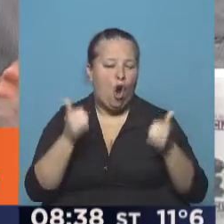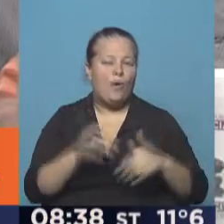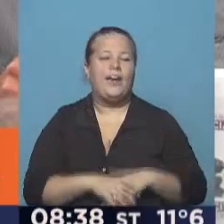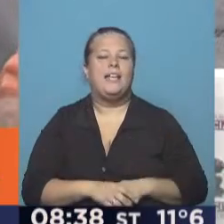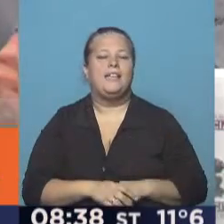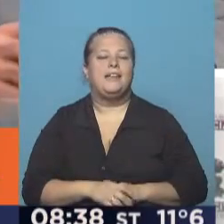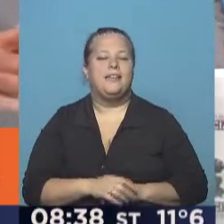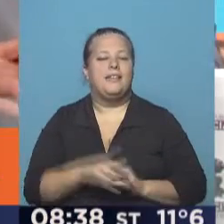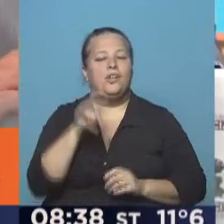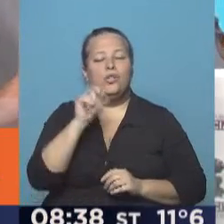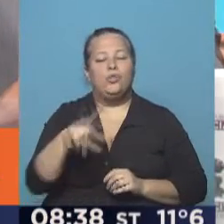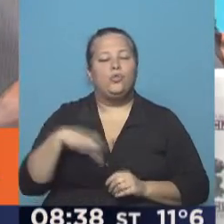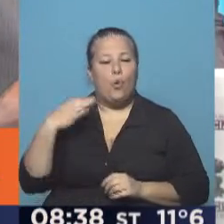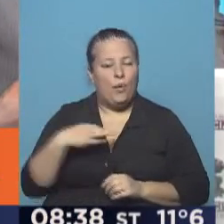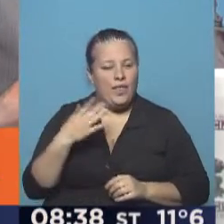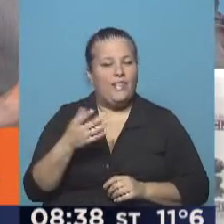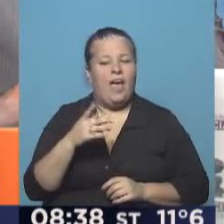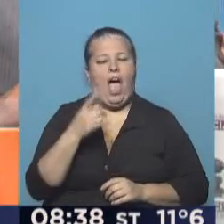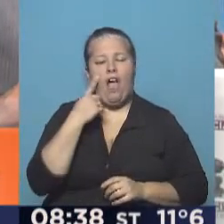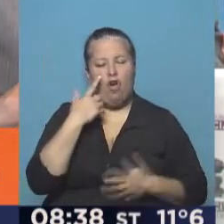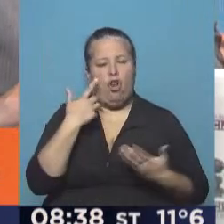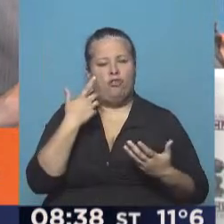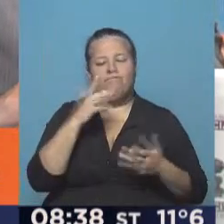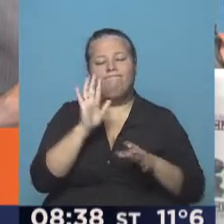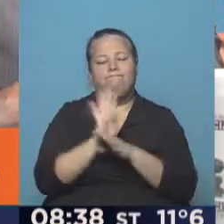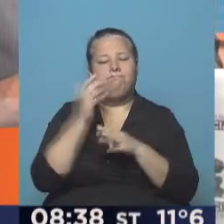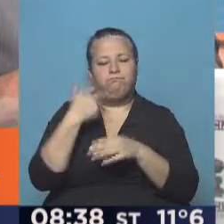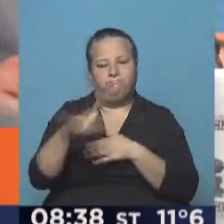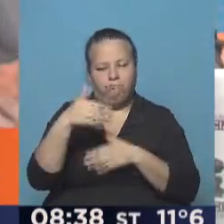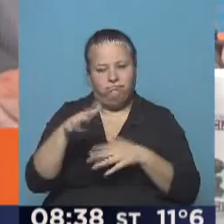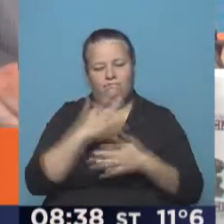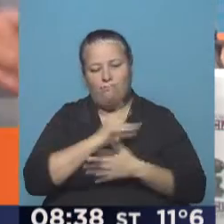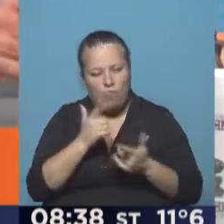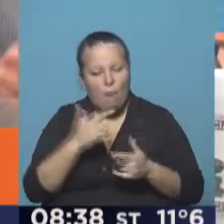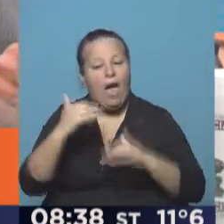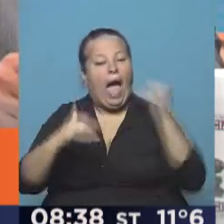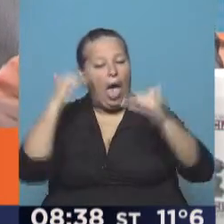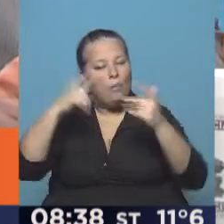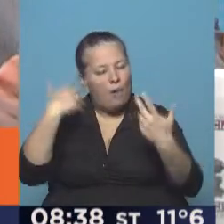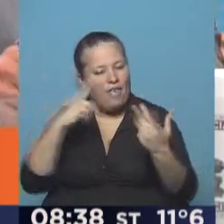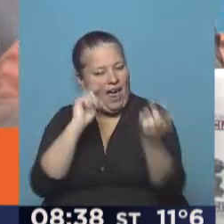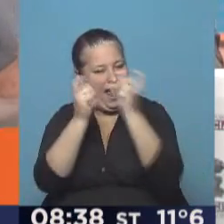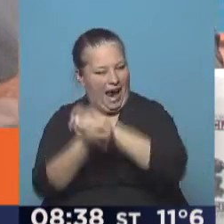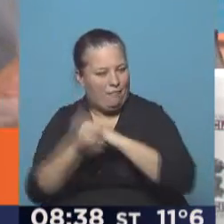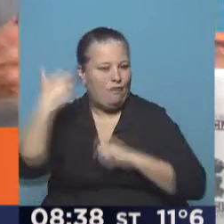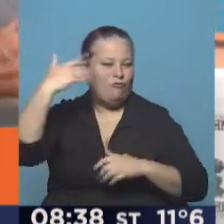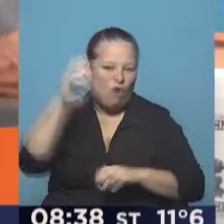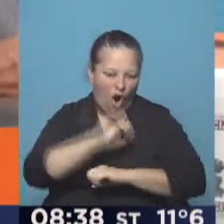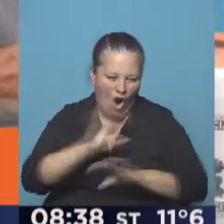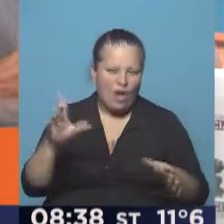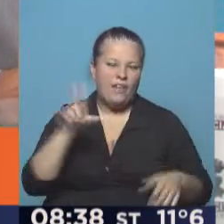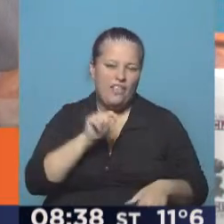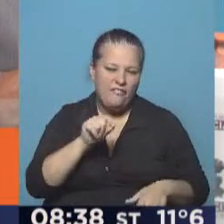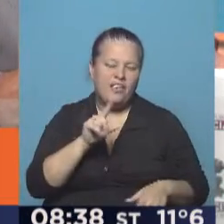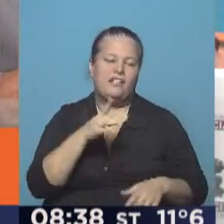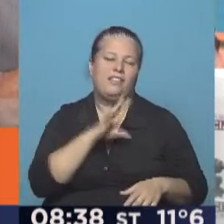en su vida tal vez conocieron mucho desamparo, pero tal vez su adultez empiecen a revertir ese destino tan cruel y tan duro de